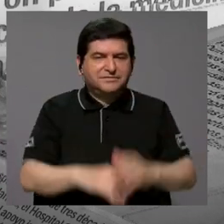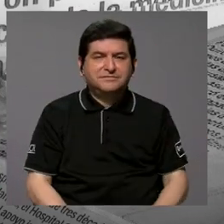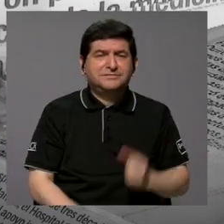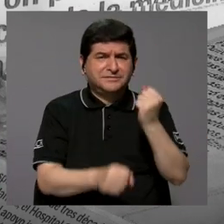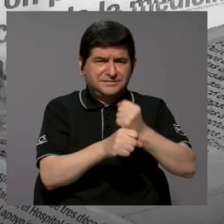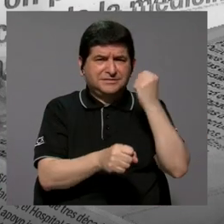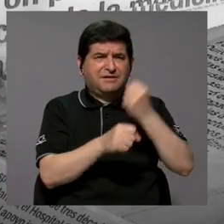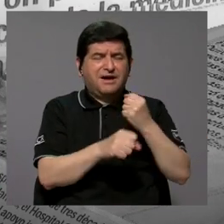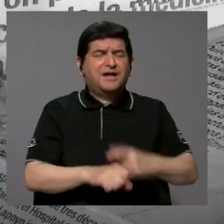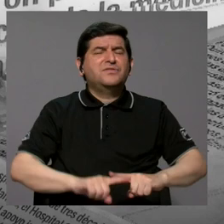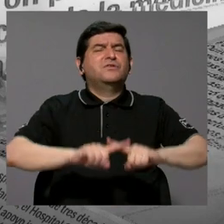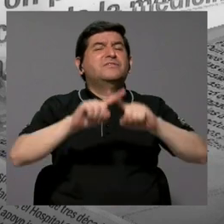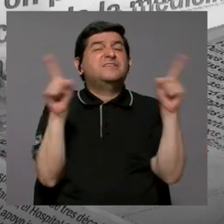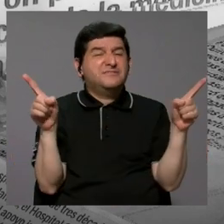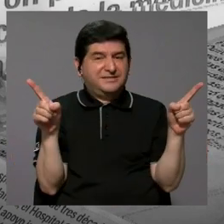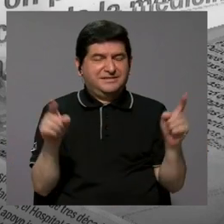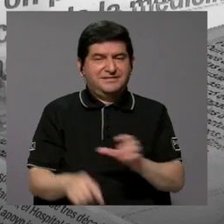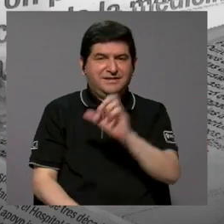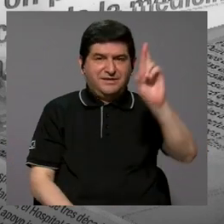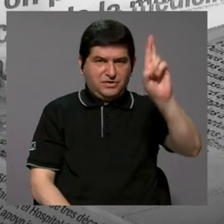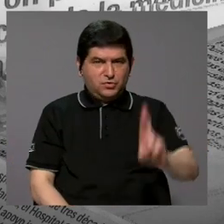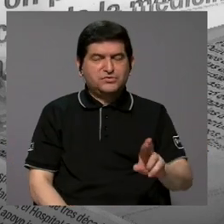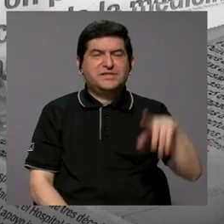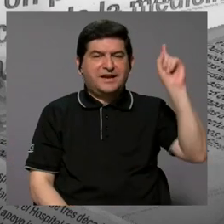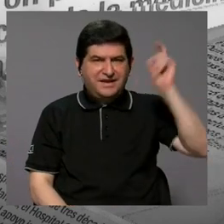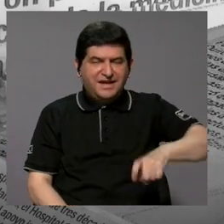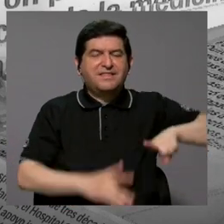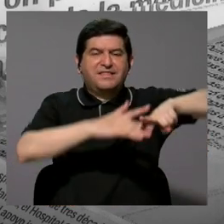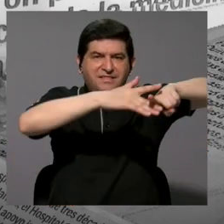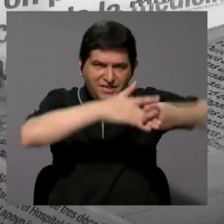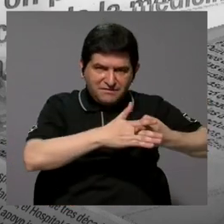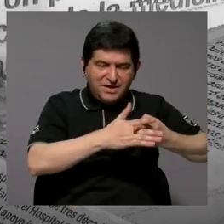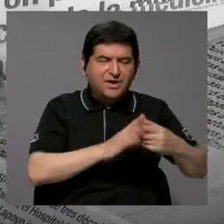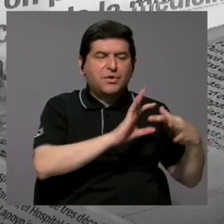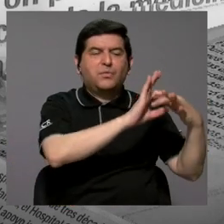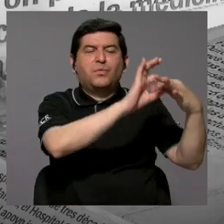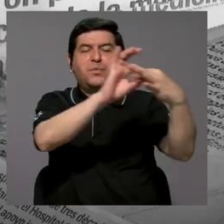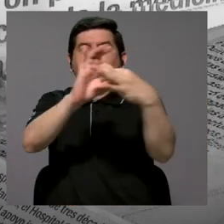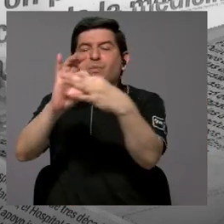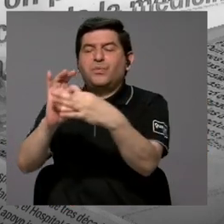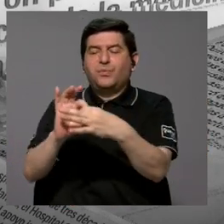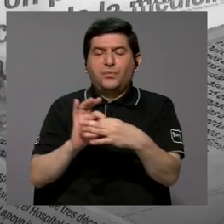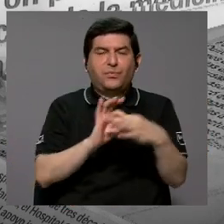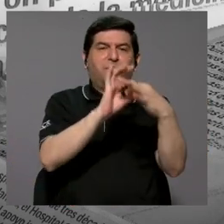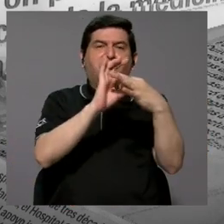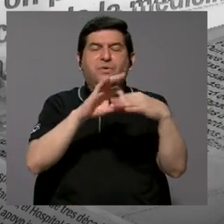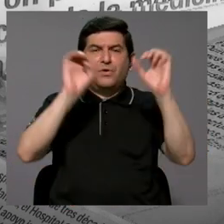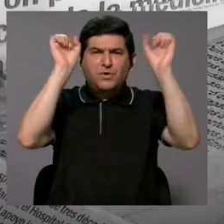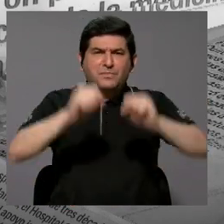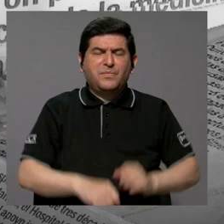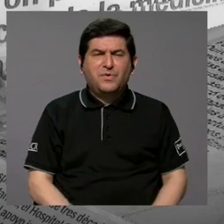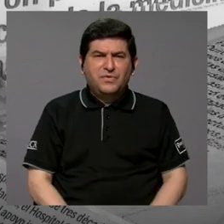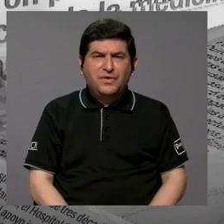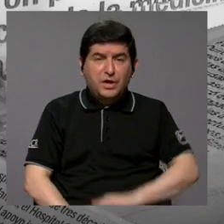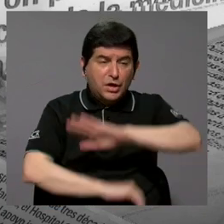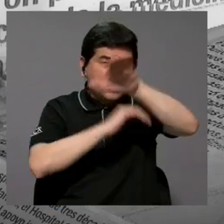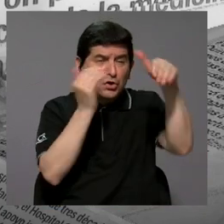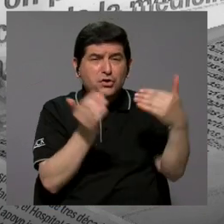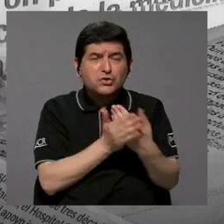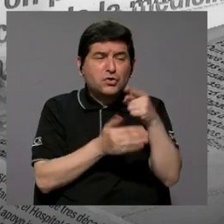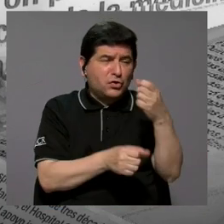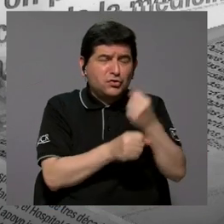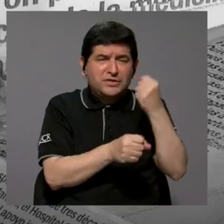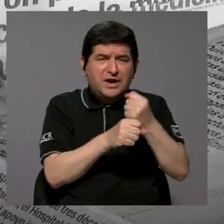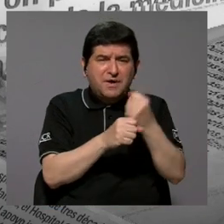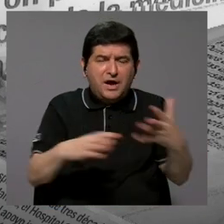estamos trabajando de forma diferente. Costa Rica tiene que comenzar a unirse, tiene que comenzar a poder alinear todos esos